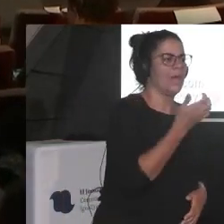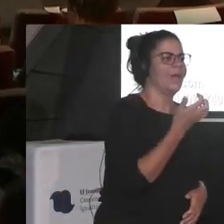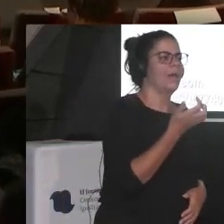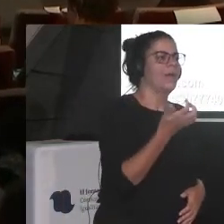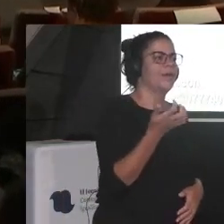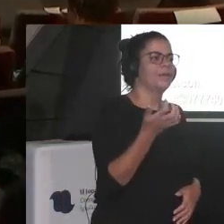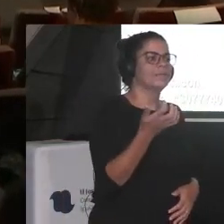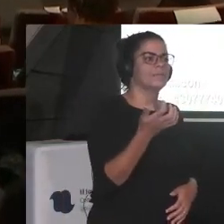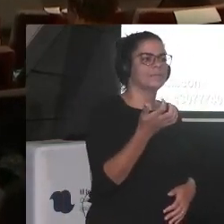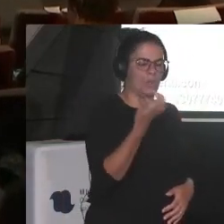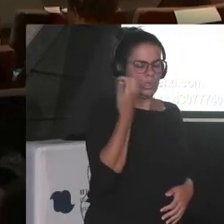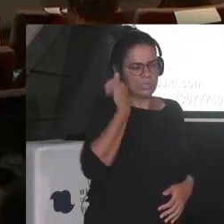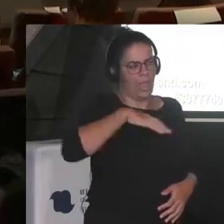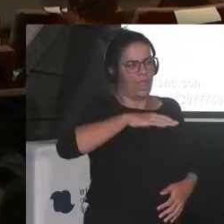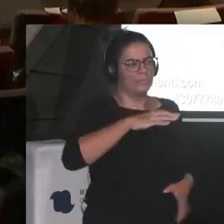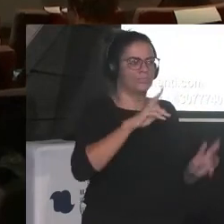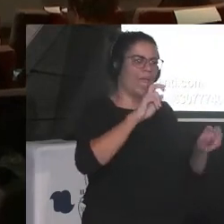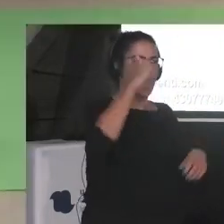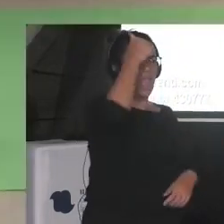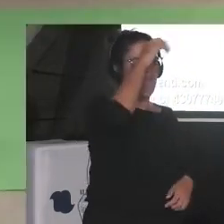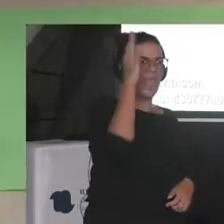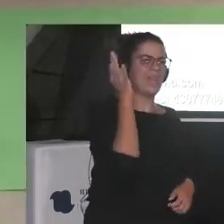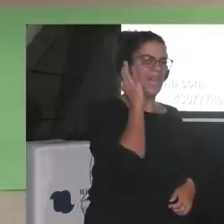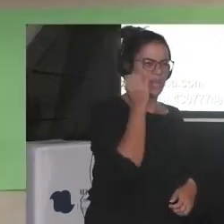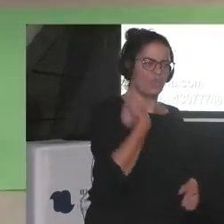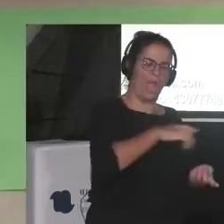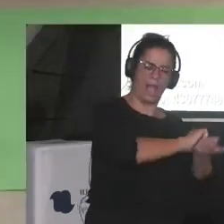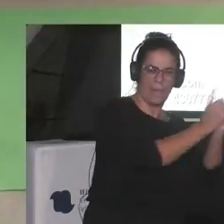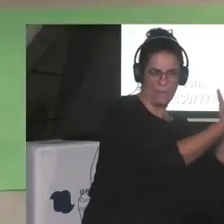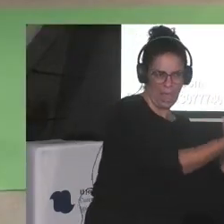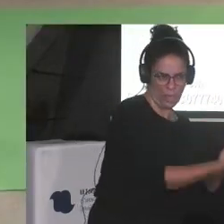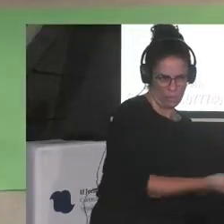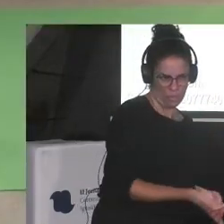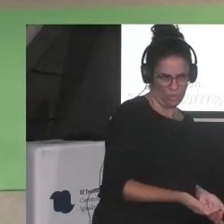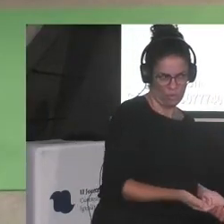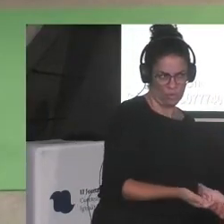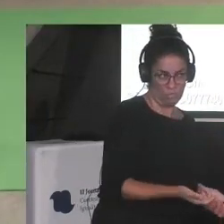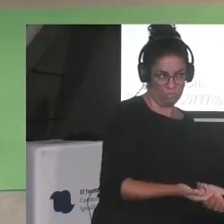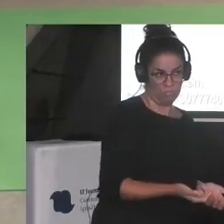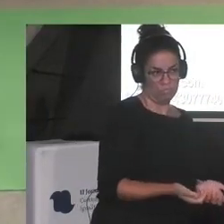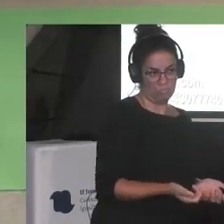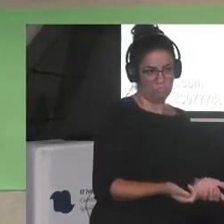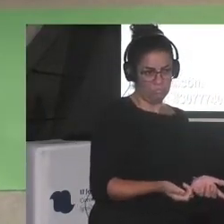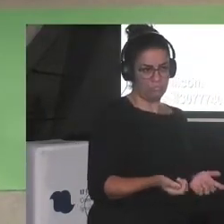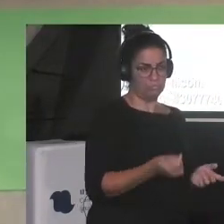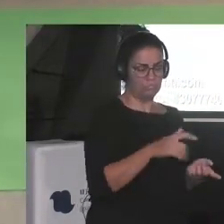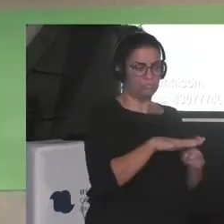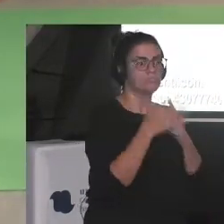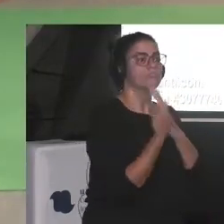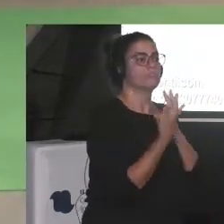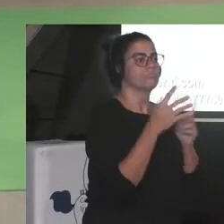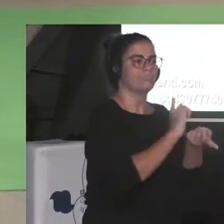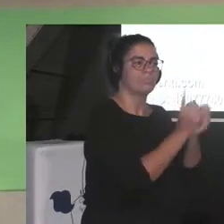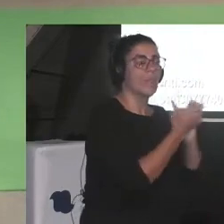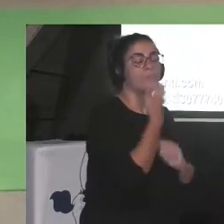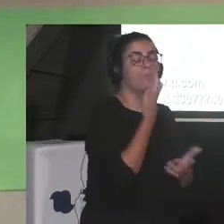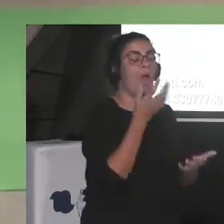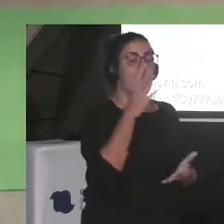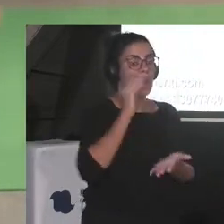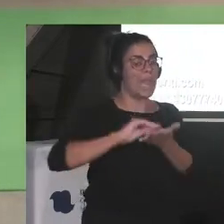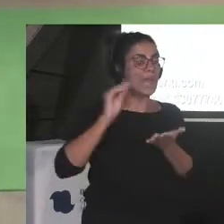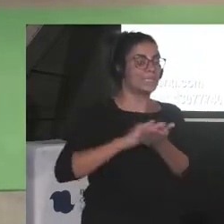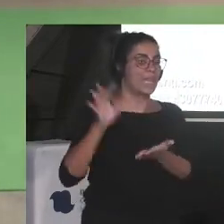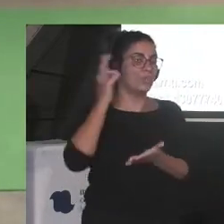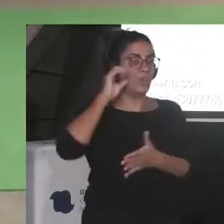mismo ha cambiado evidentemente el género ¿no? si vemos ahora mismo por ejemplo las escritoras latinoamericanas somos un boom